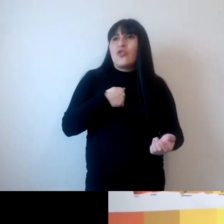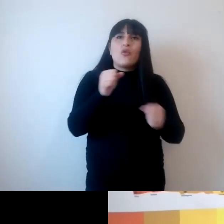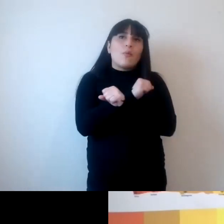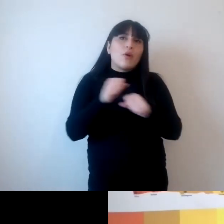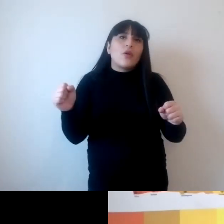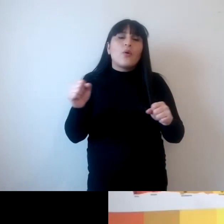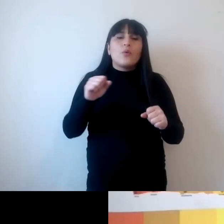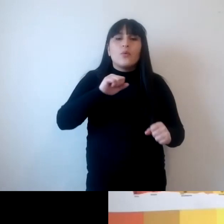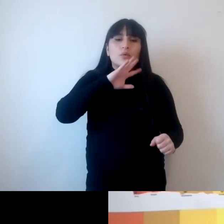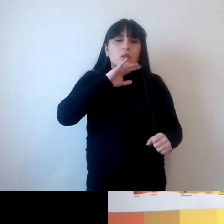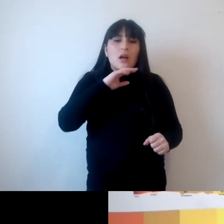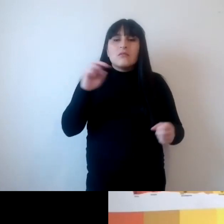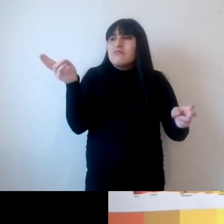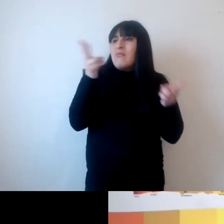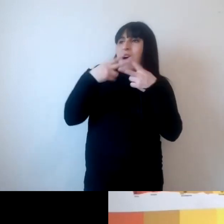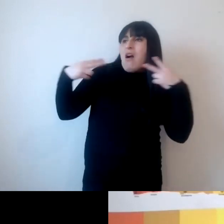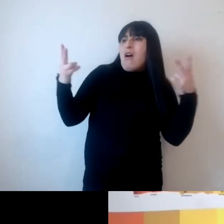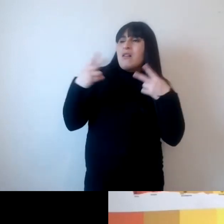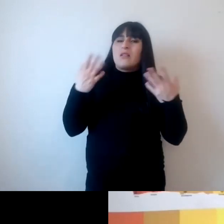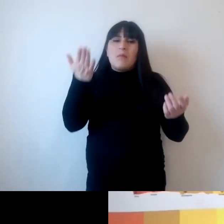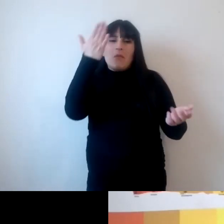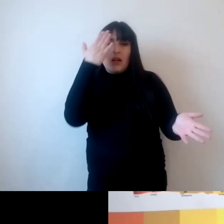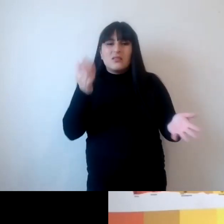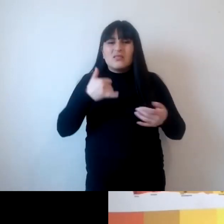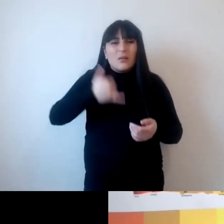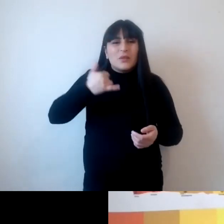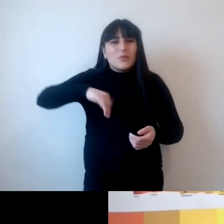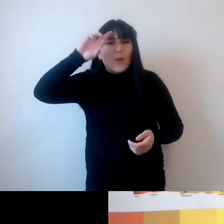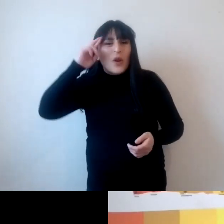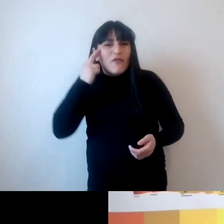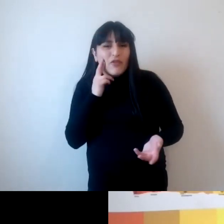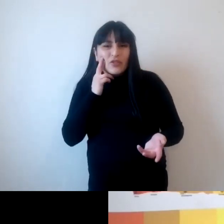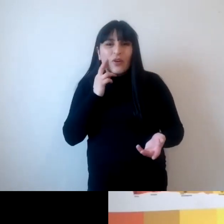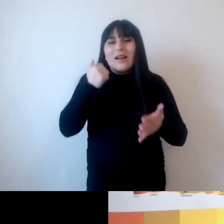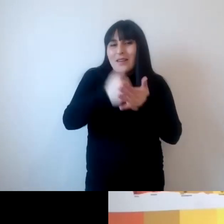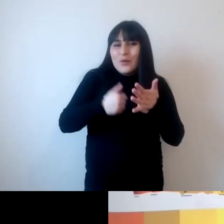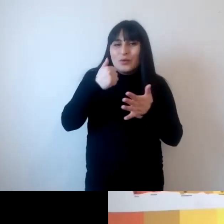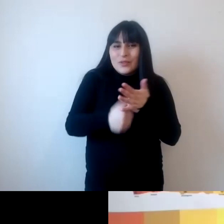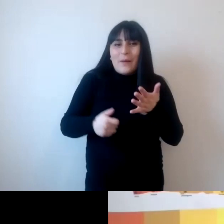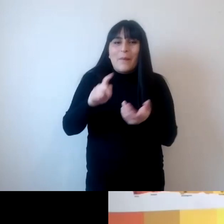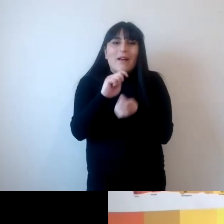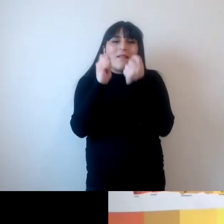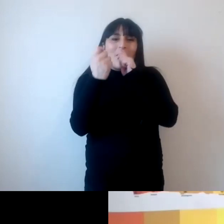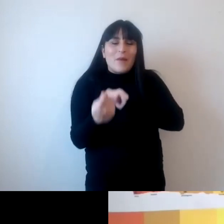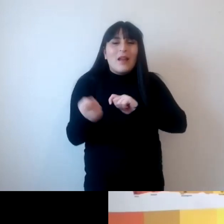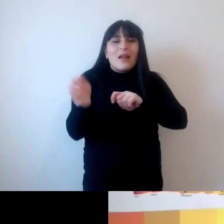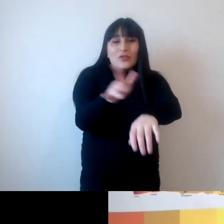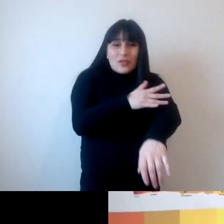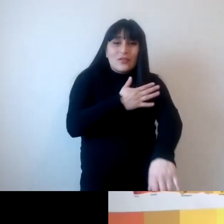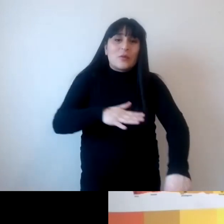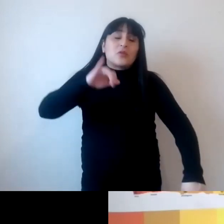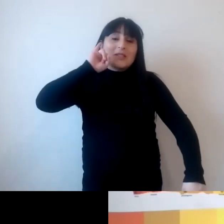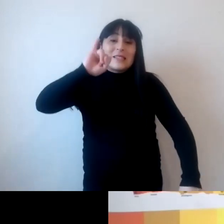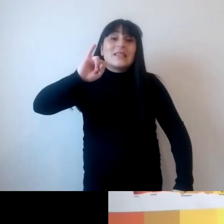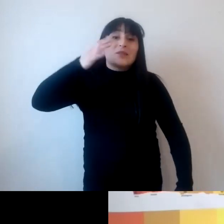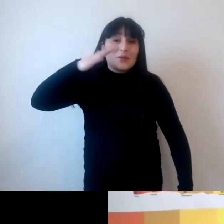etcétera y hay que luchar en el campo de las emociones también contra ese tipo de sentimientos que son sentimientos pero que son tan importantes como los